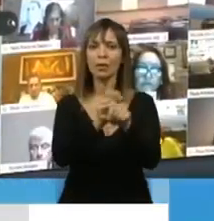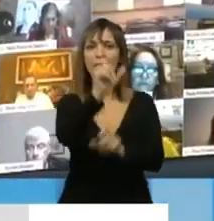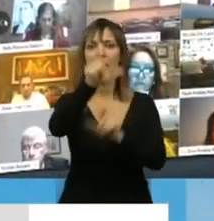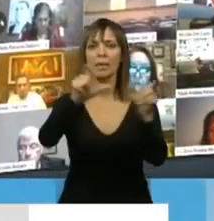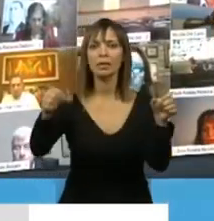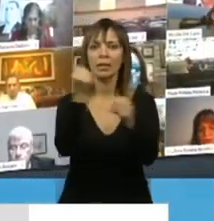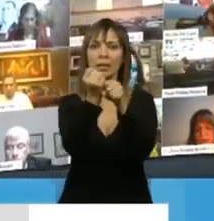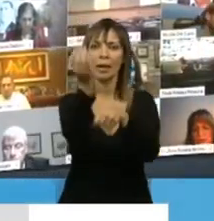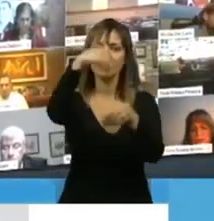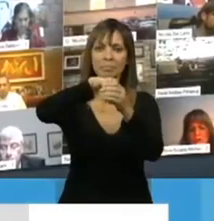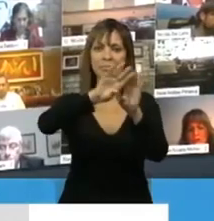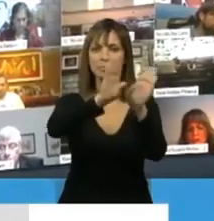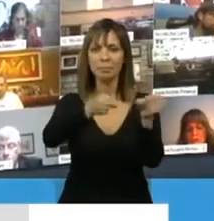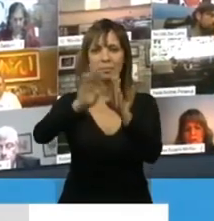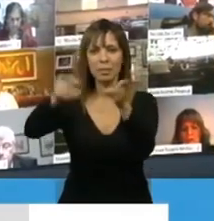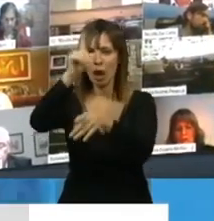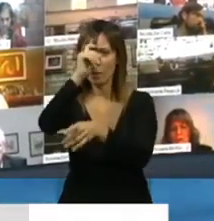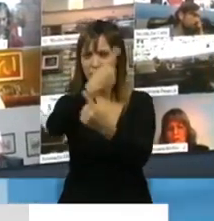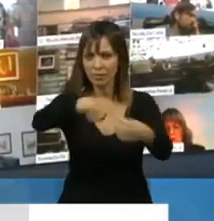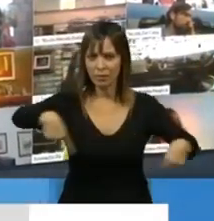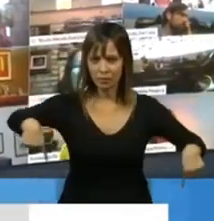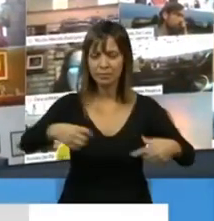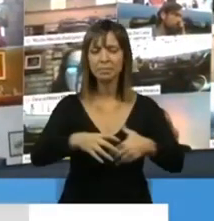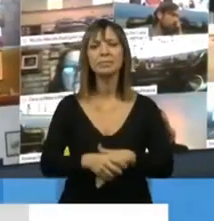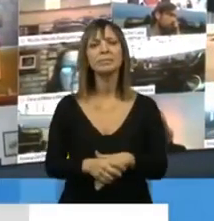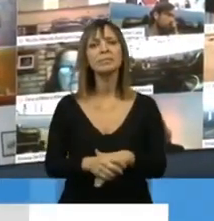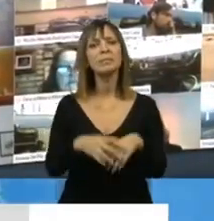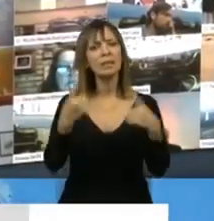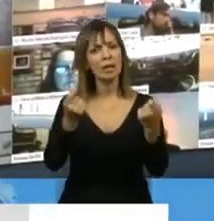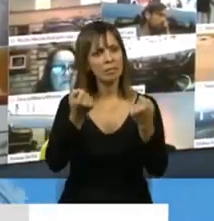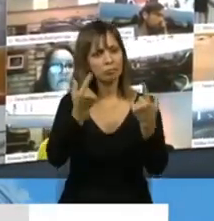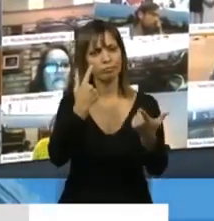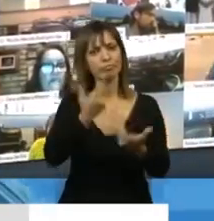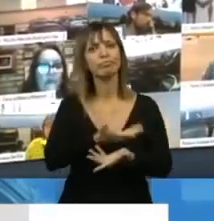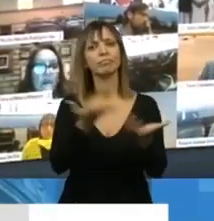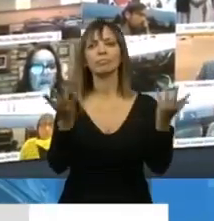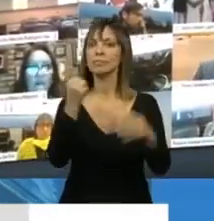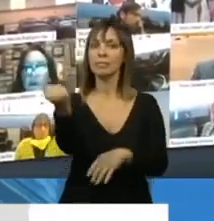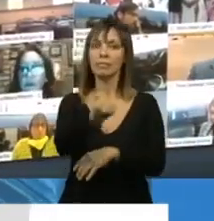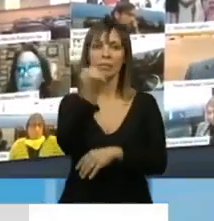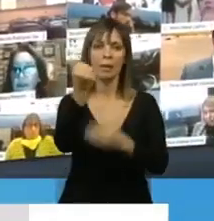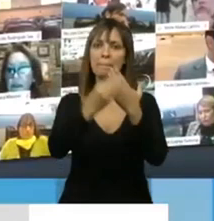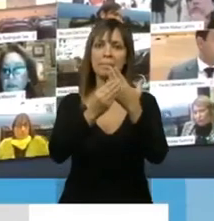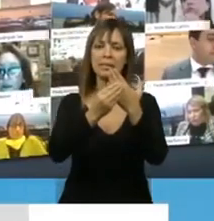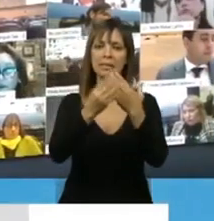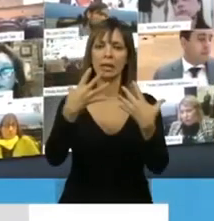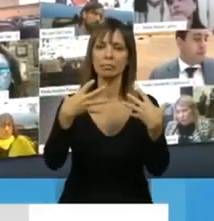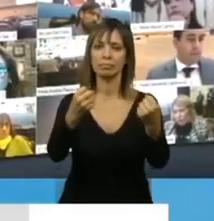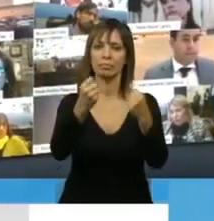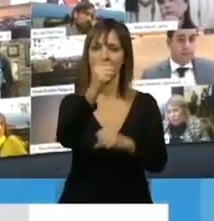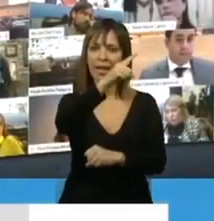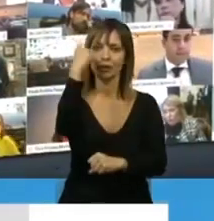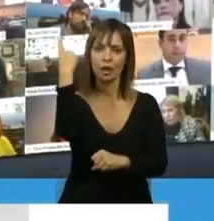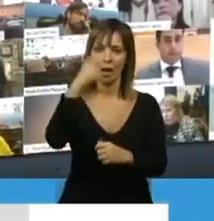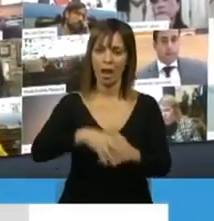en toda la Argentina y valida de alguna manera la importancia de un Ministerio de Salud Nacional con rectoría